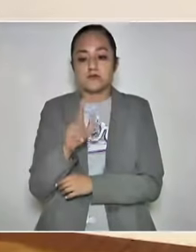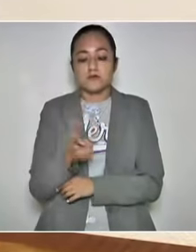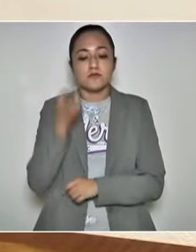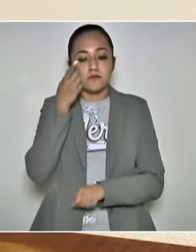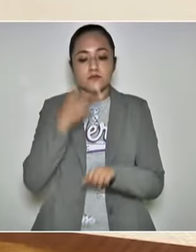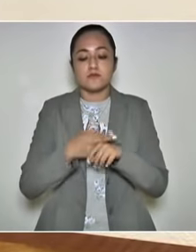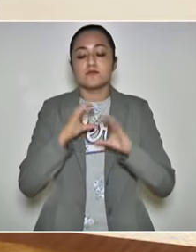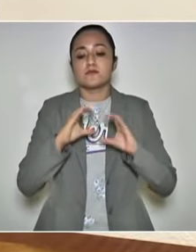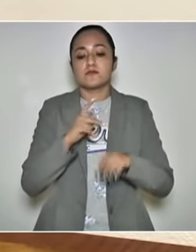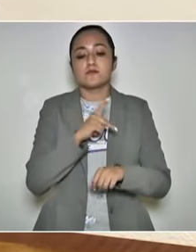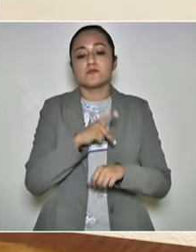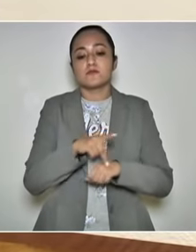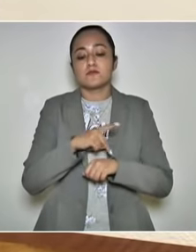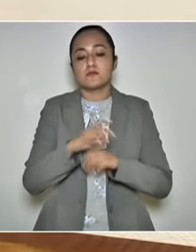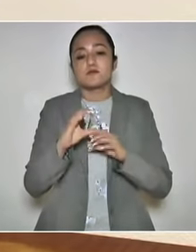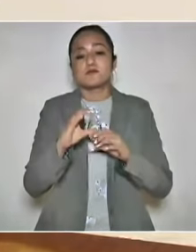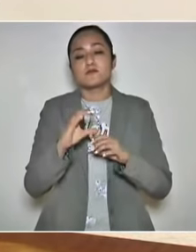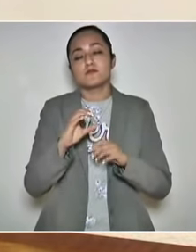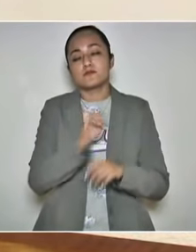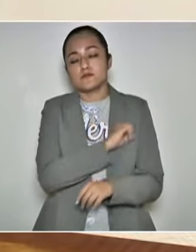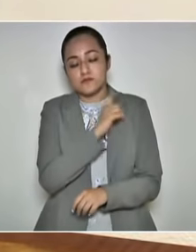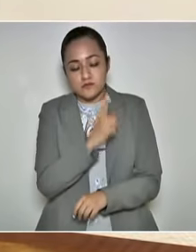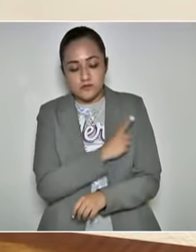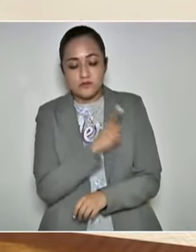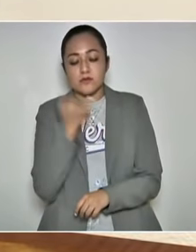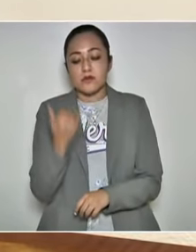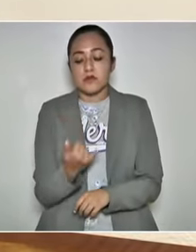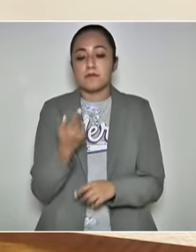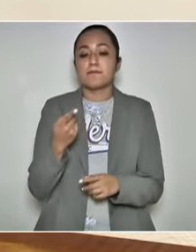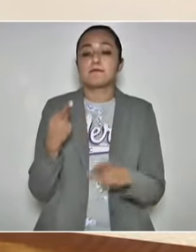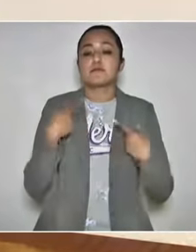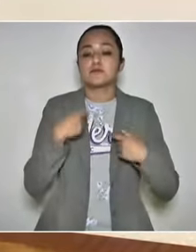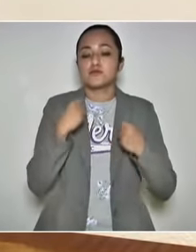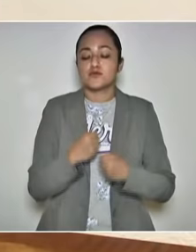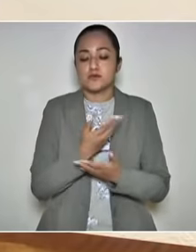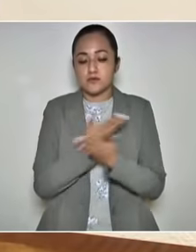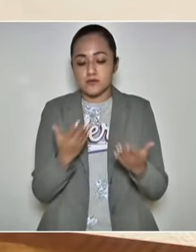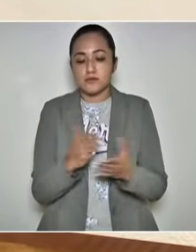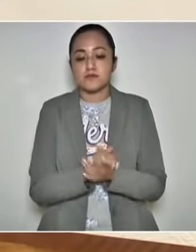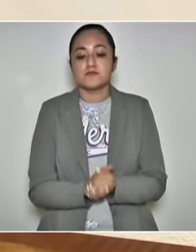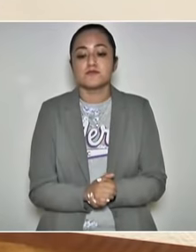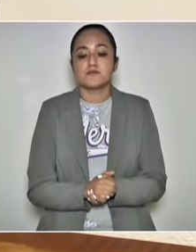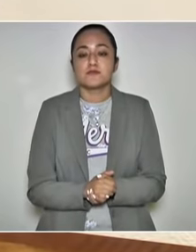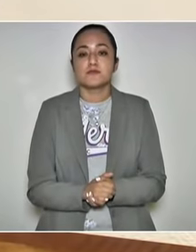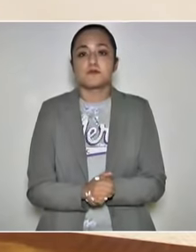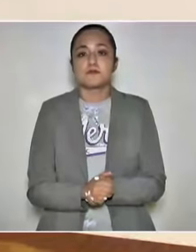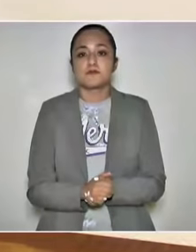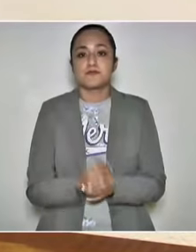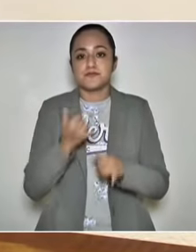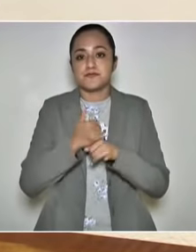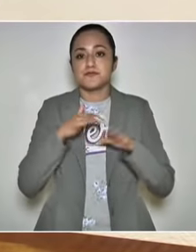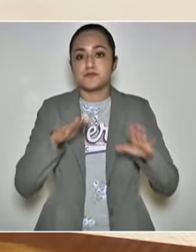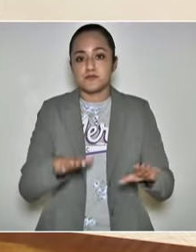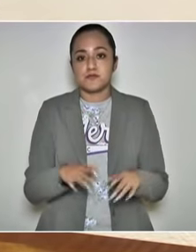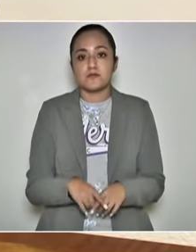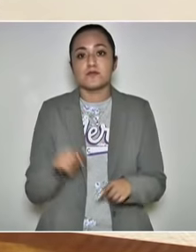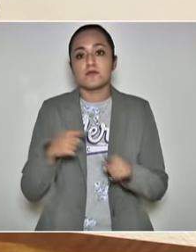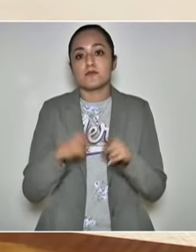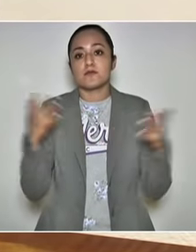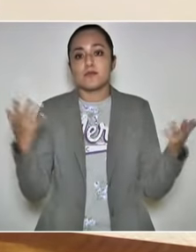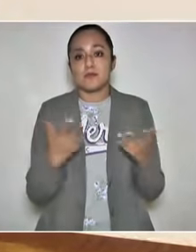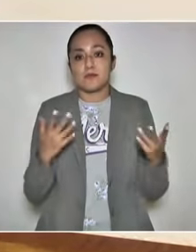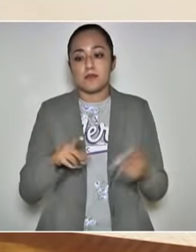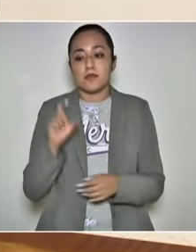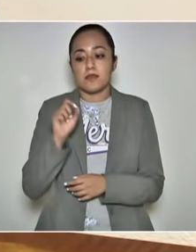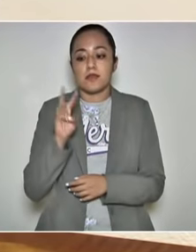la Dirección de Protección contra Riesgos Sanitarios y elementos de la Secretaría de Seguridad Pública. Informo, se llevaron a